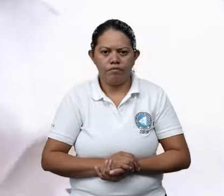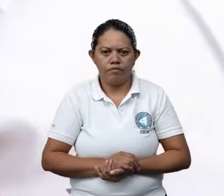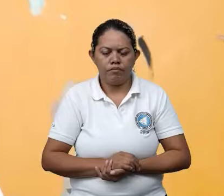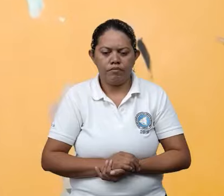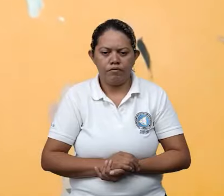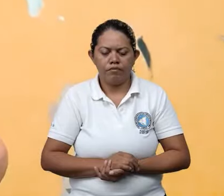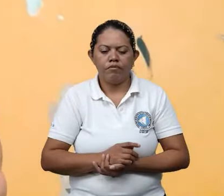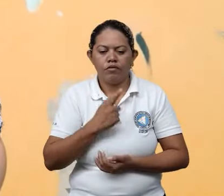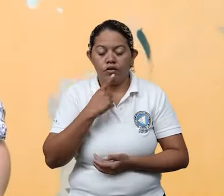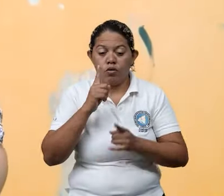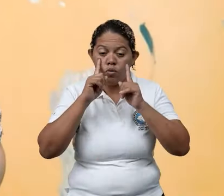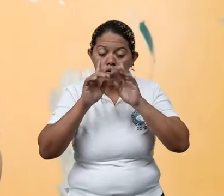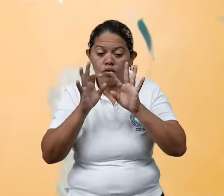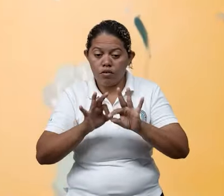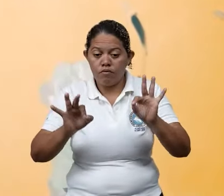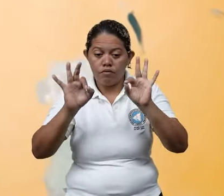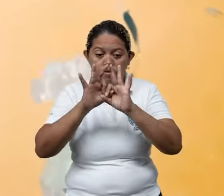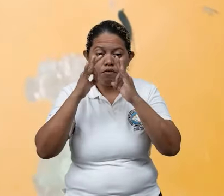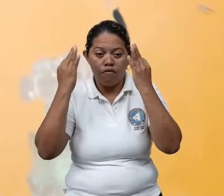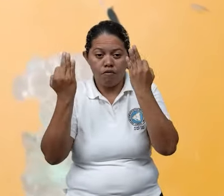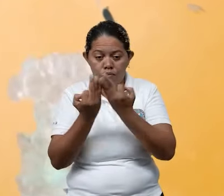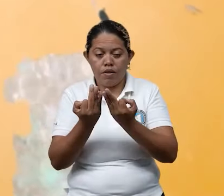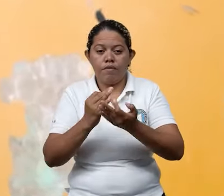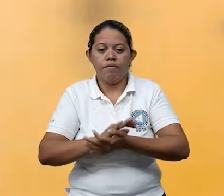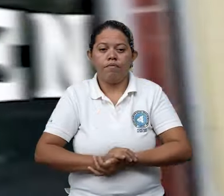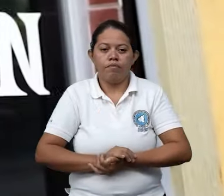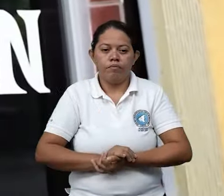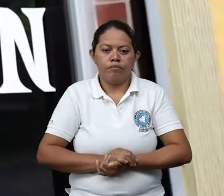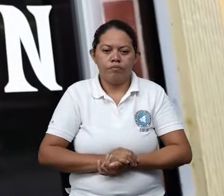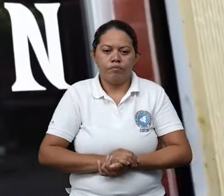por la seguridad de nuestra familia